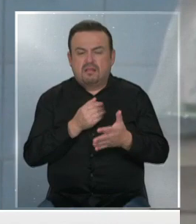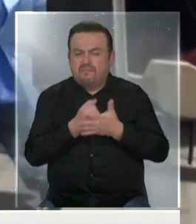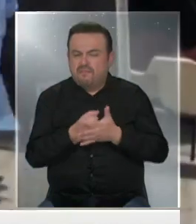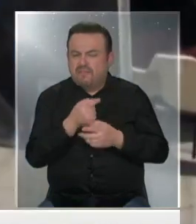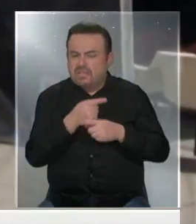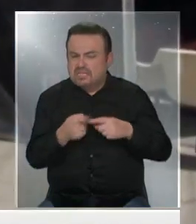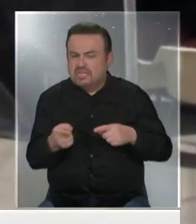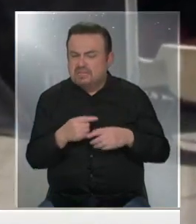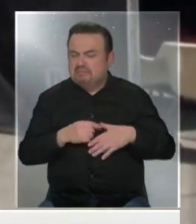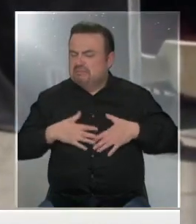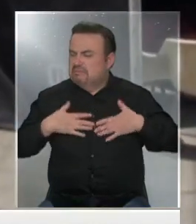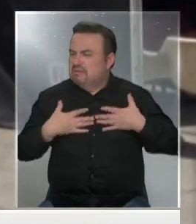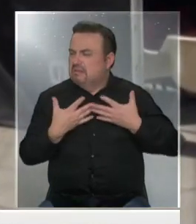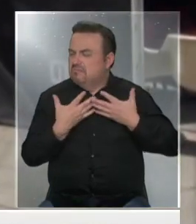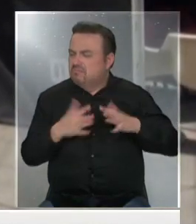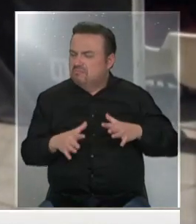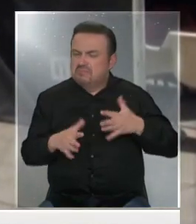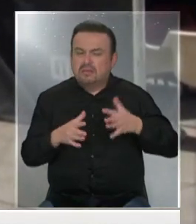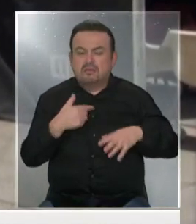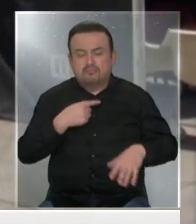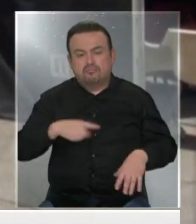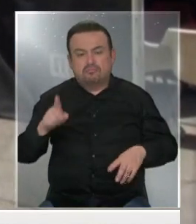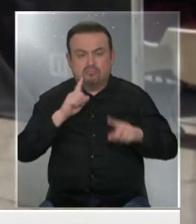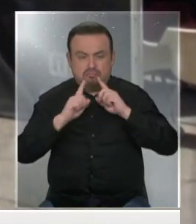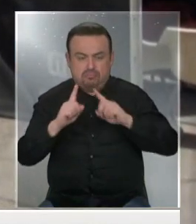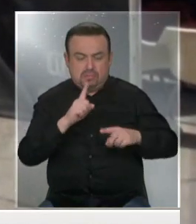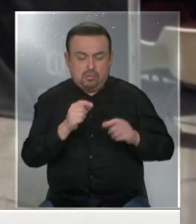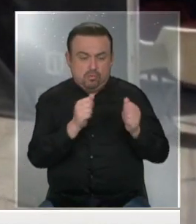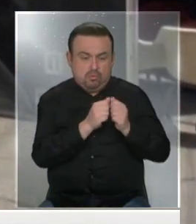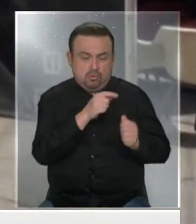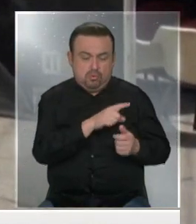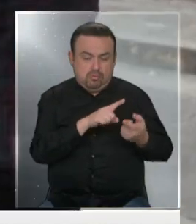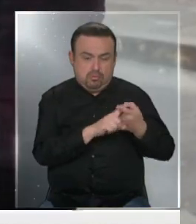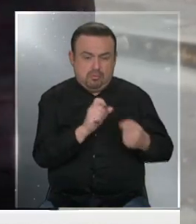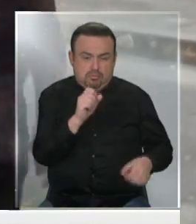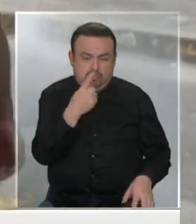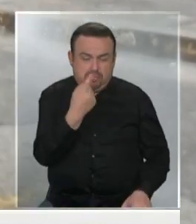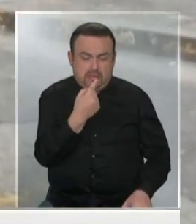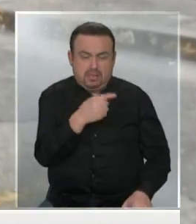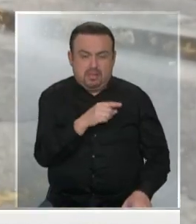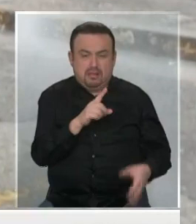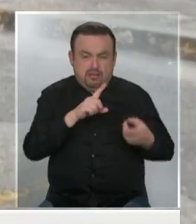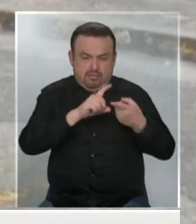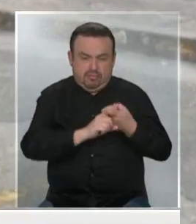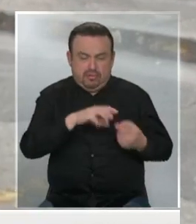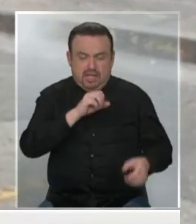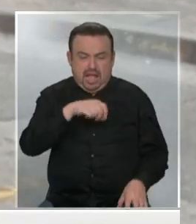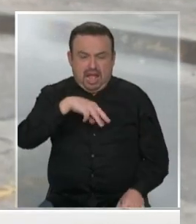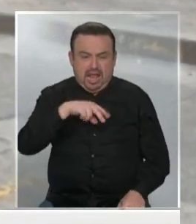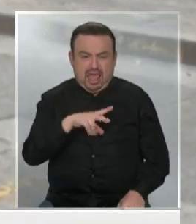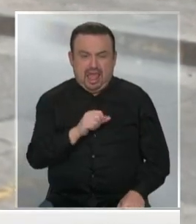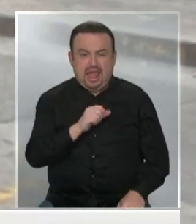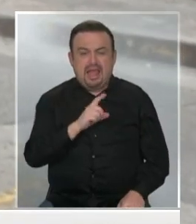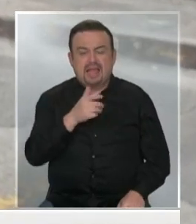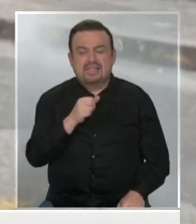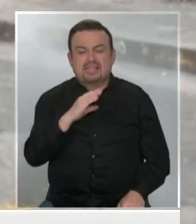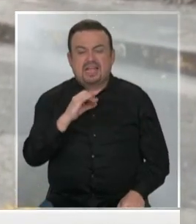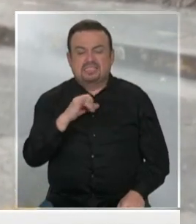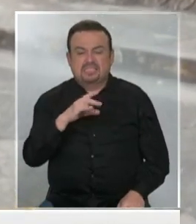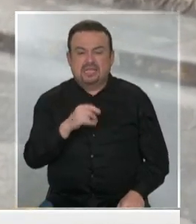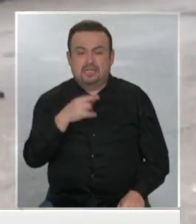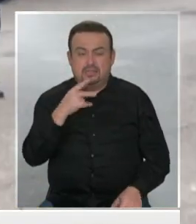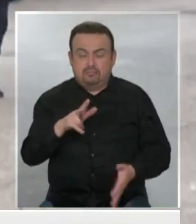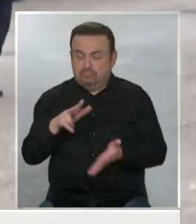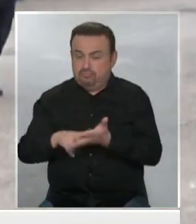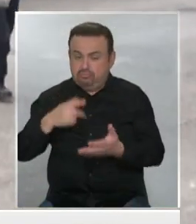algunos malestares y que por eso se hicieron el examen con su mujer, con la primera dama, Ana García. Tras la confirmación, el